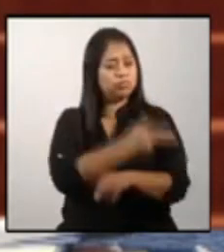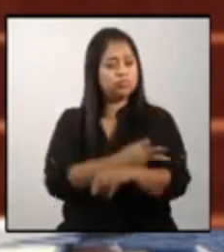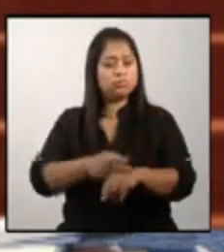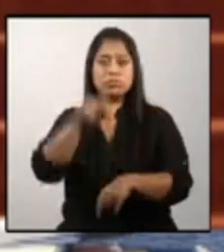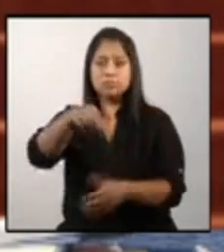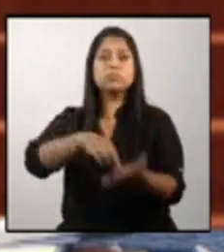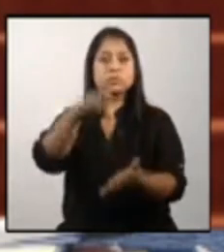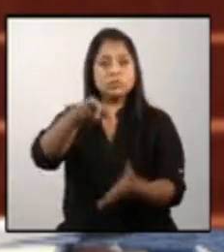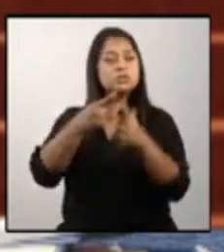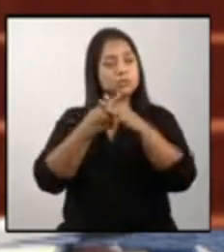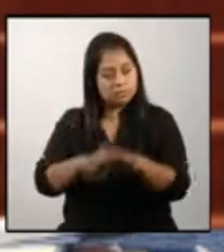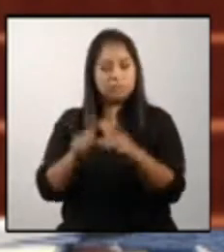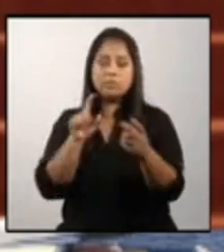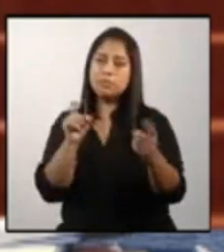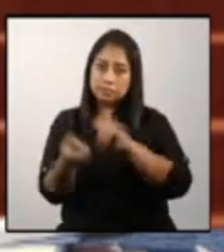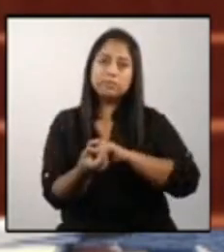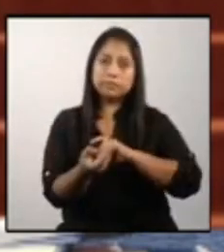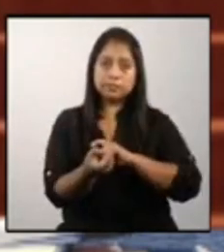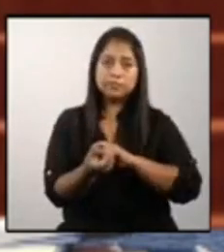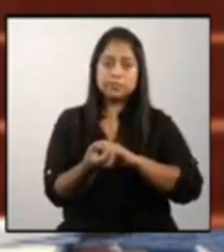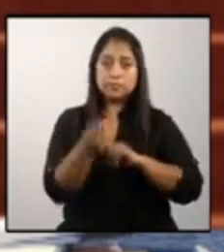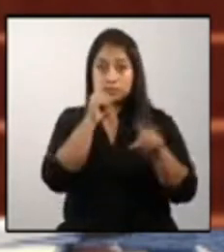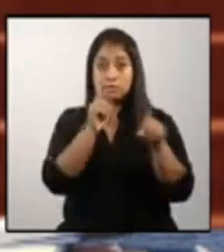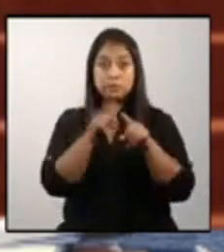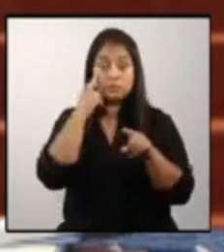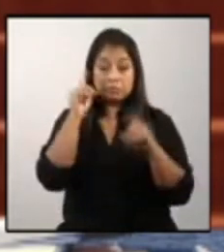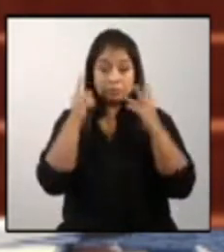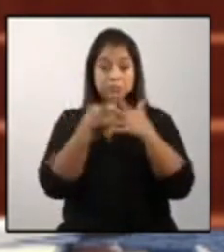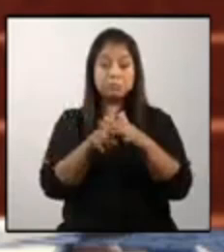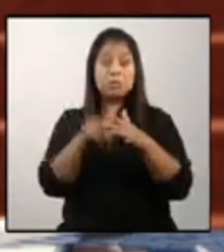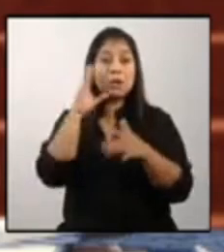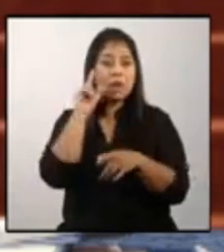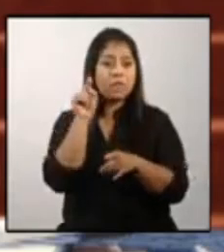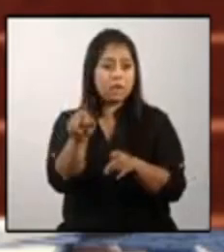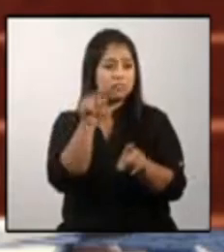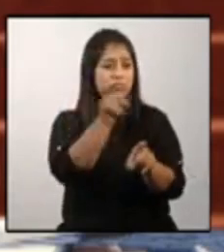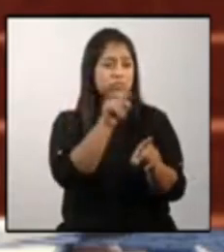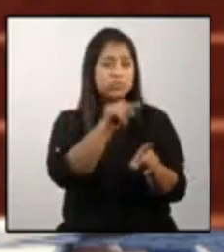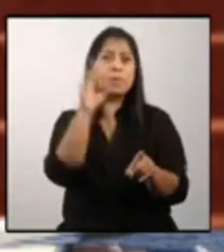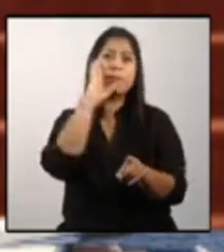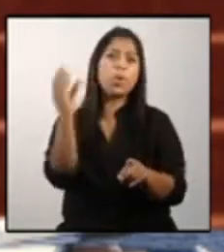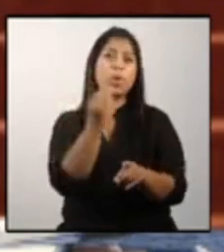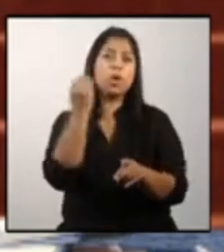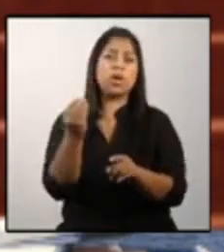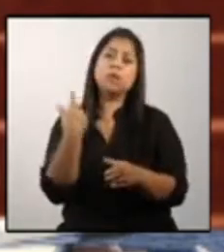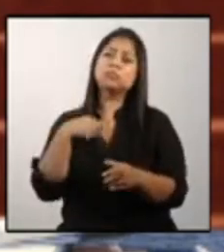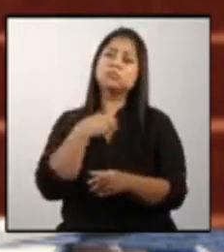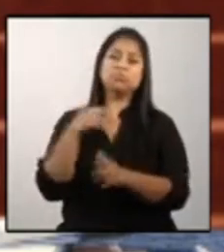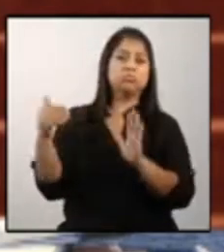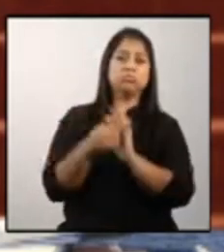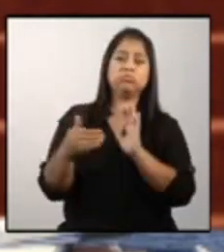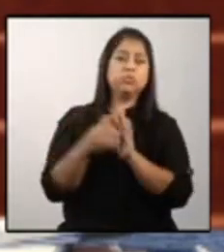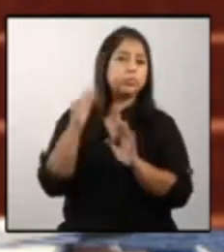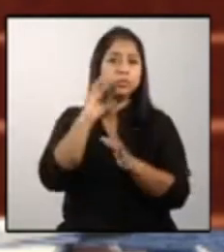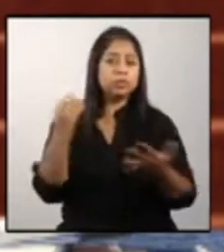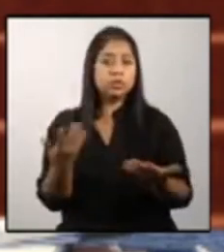de principiar a cambiar las causas que dan origen a nuestros males y una de esas causas que dan origen a muchos de nuestros